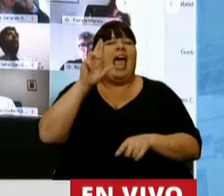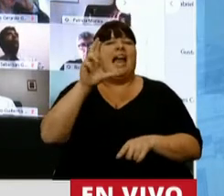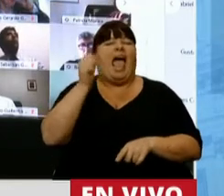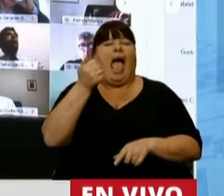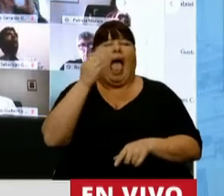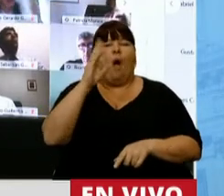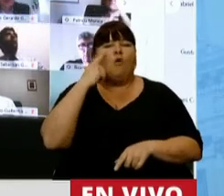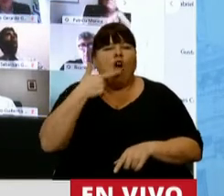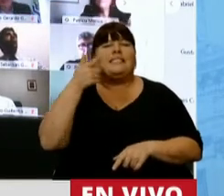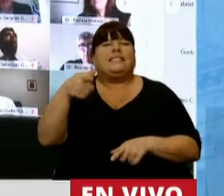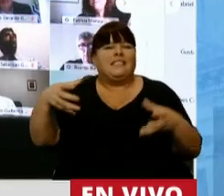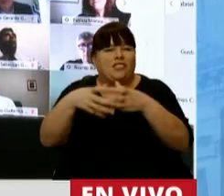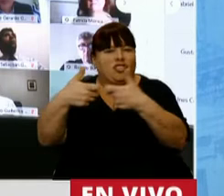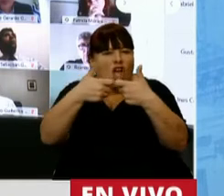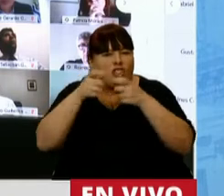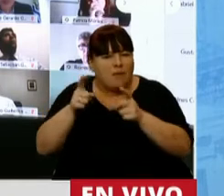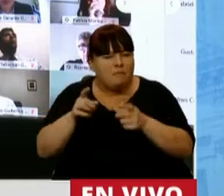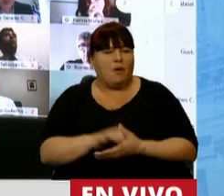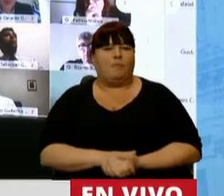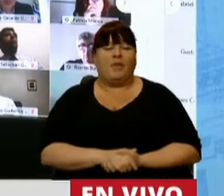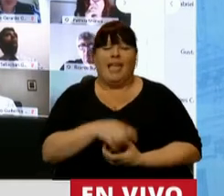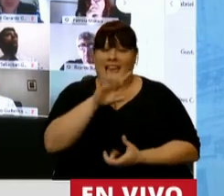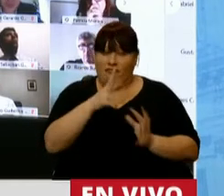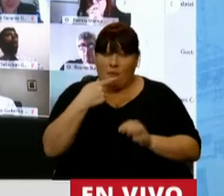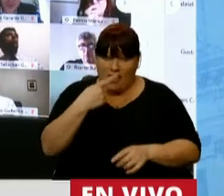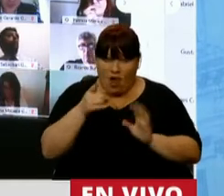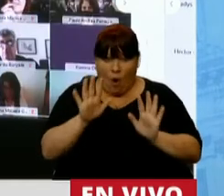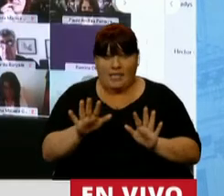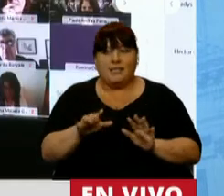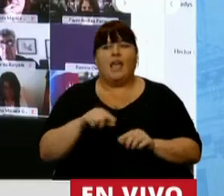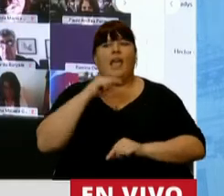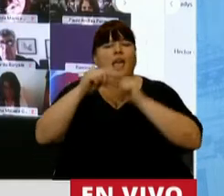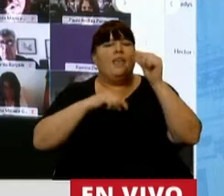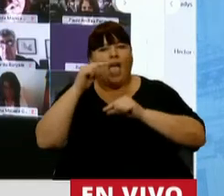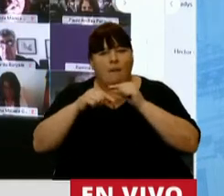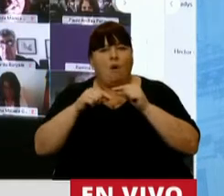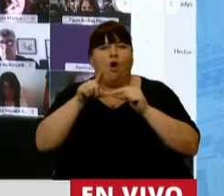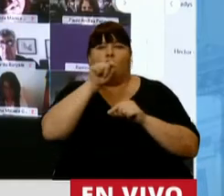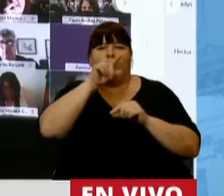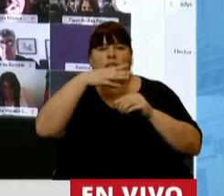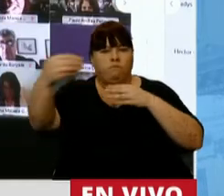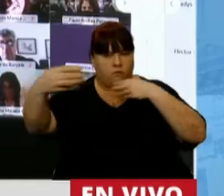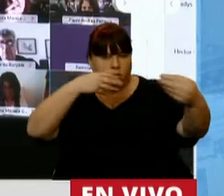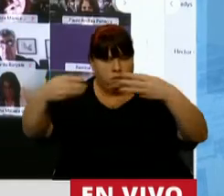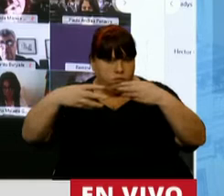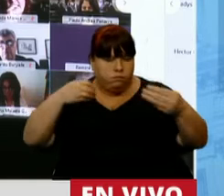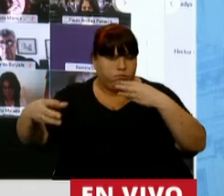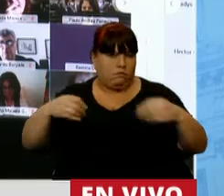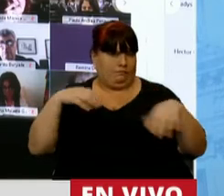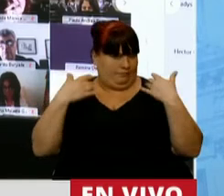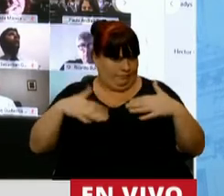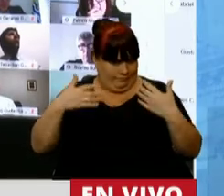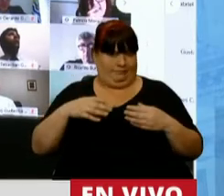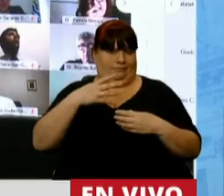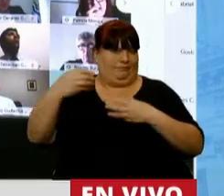compañía? A partir de sus dichos y a medida que se empezó a retuitear y con la enorme